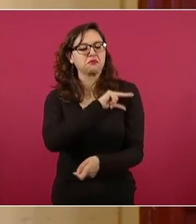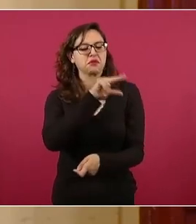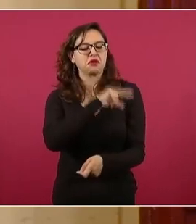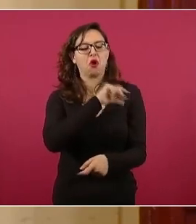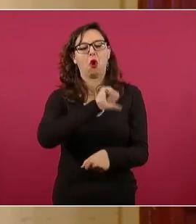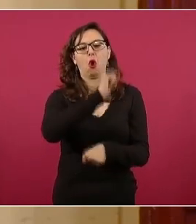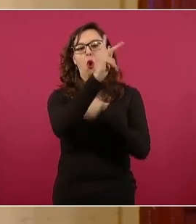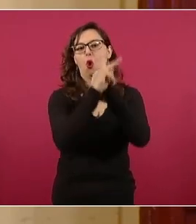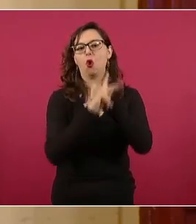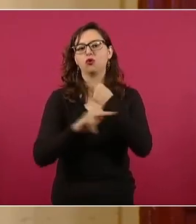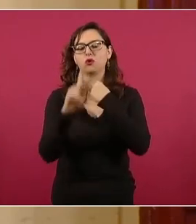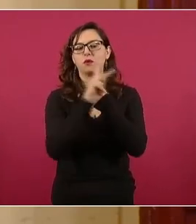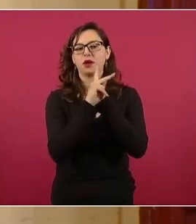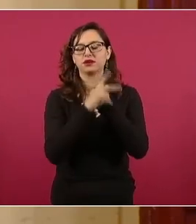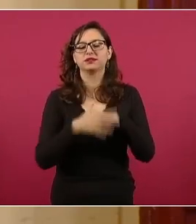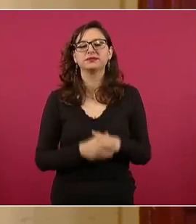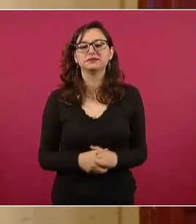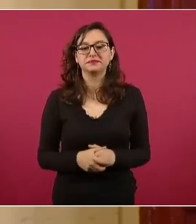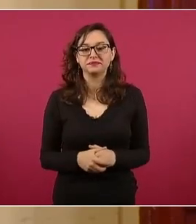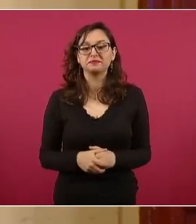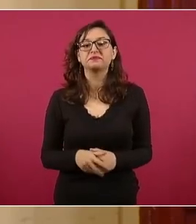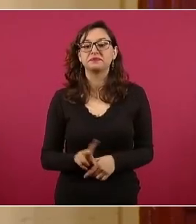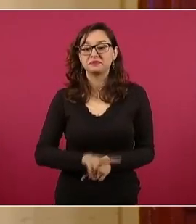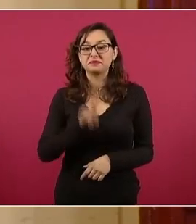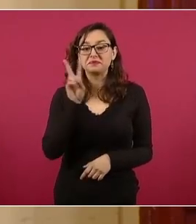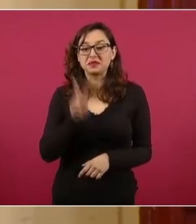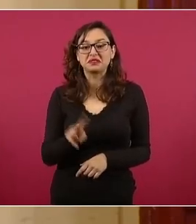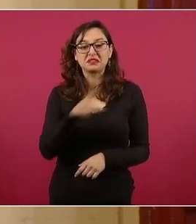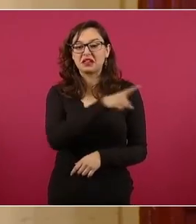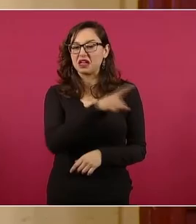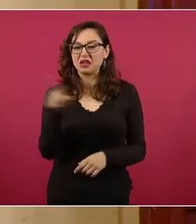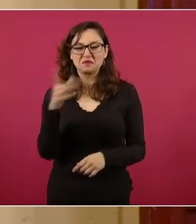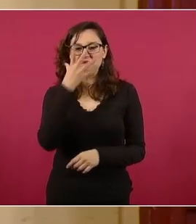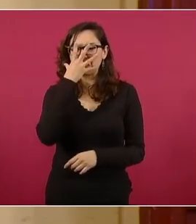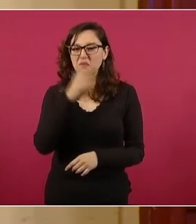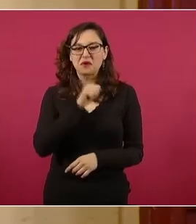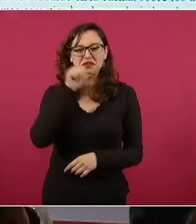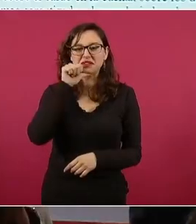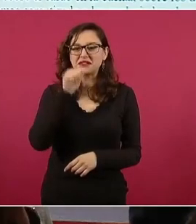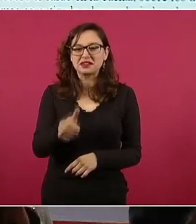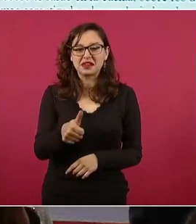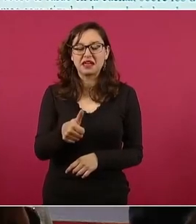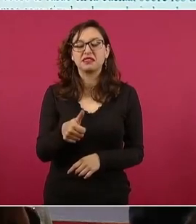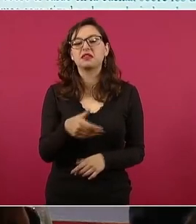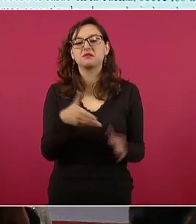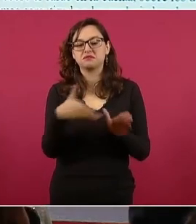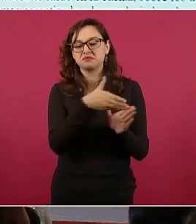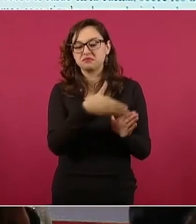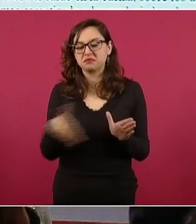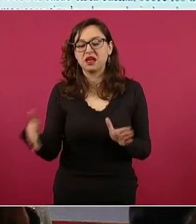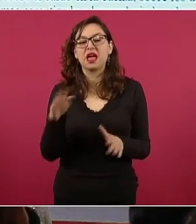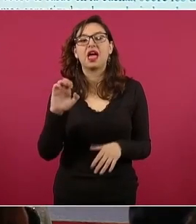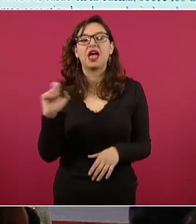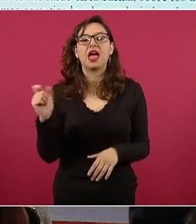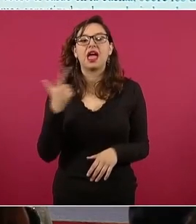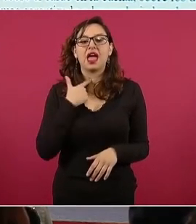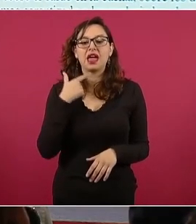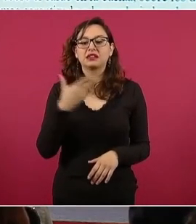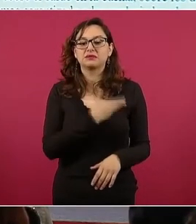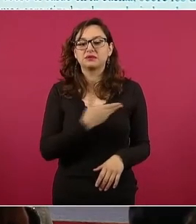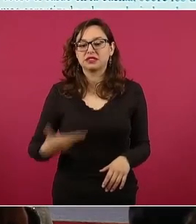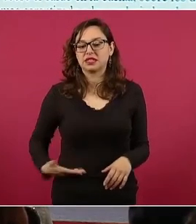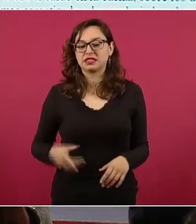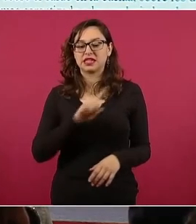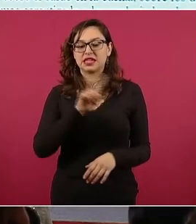extranjeras. Tan descarado fue este atraco que al terminar su sexenio, el expresidente Ernesto